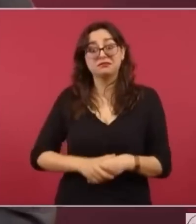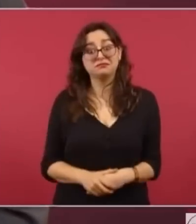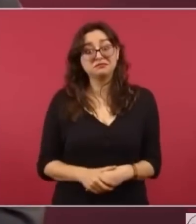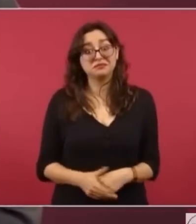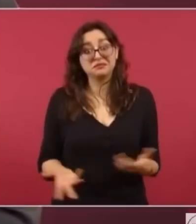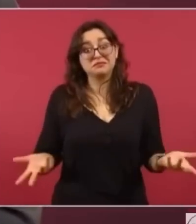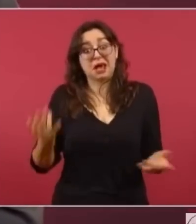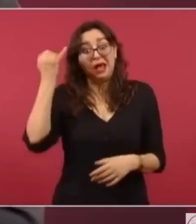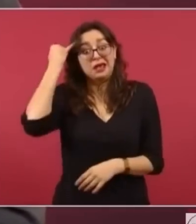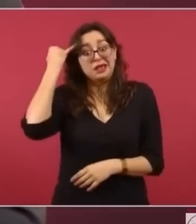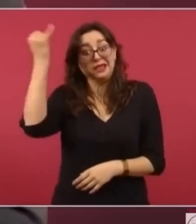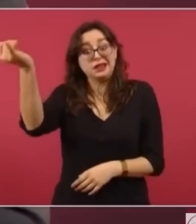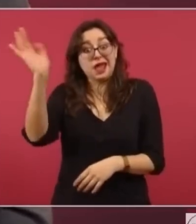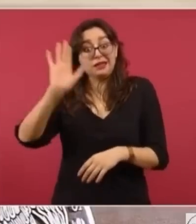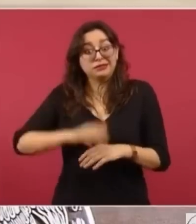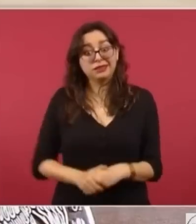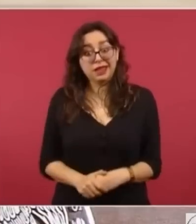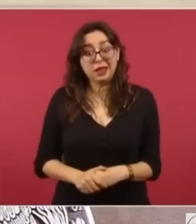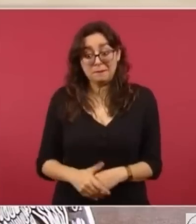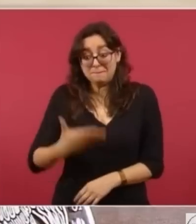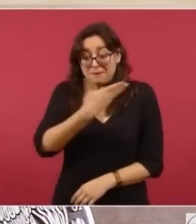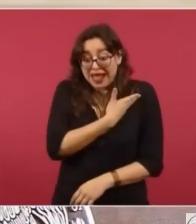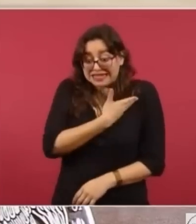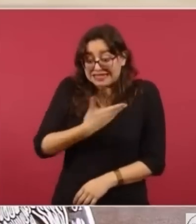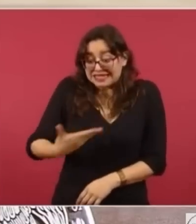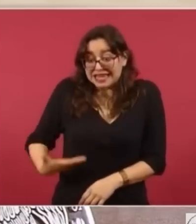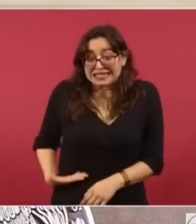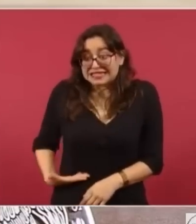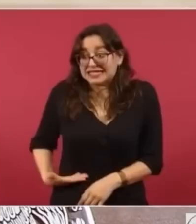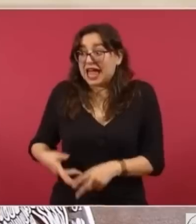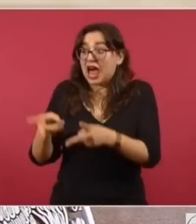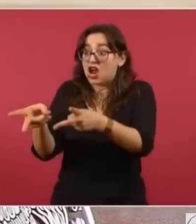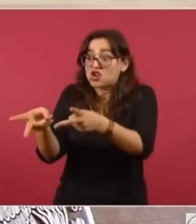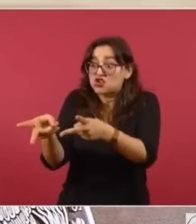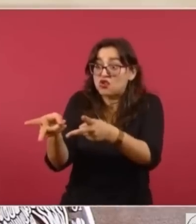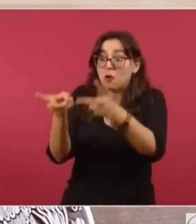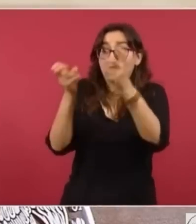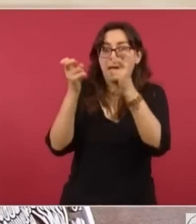porque se robaron la presidencia de México,